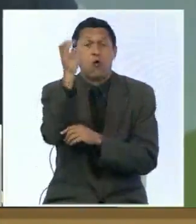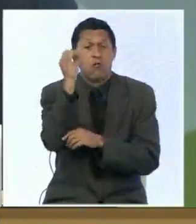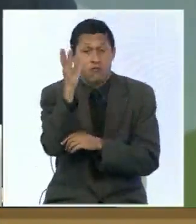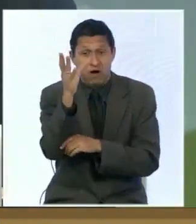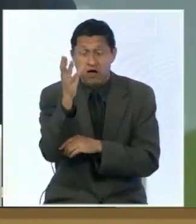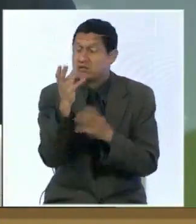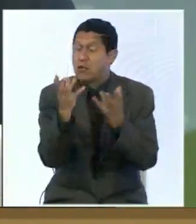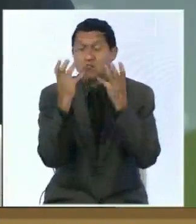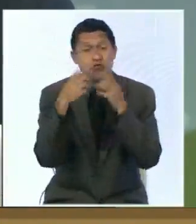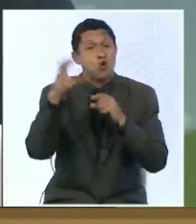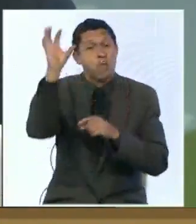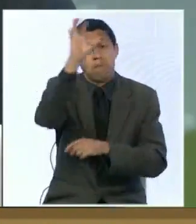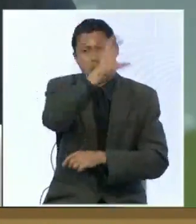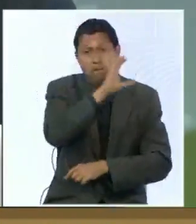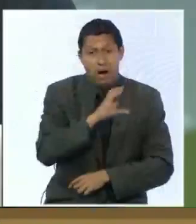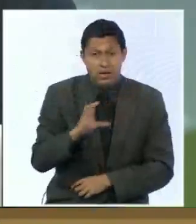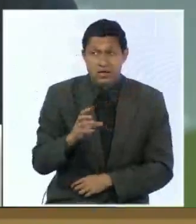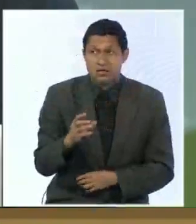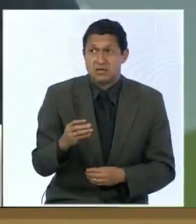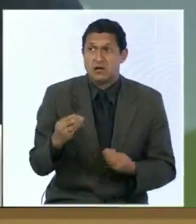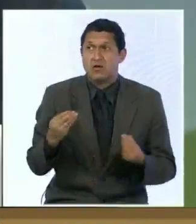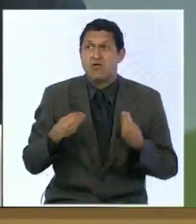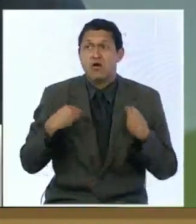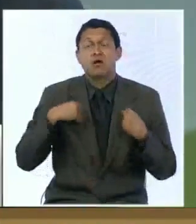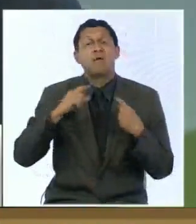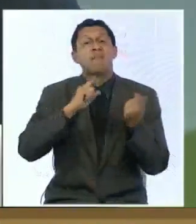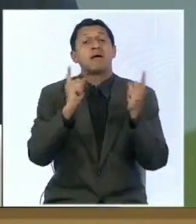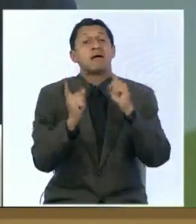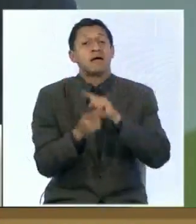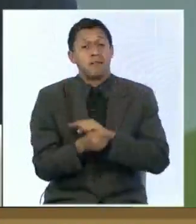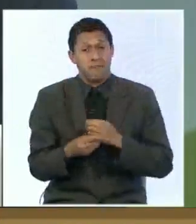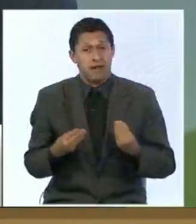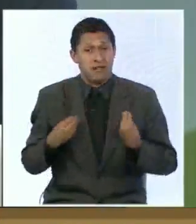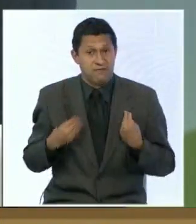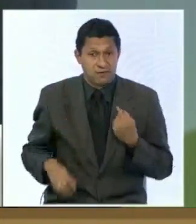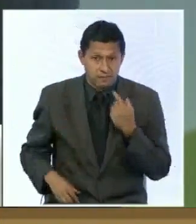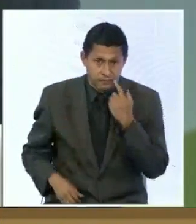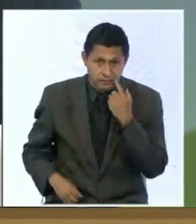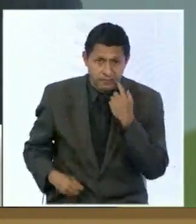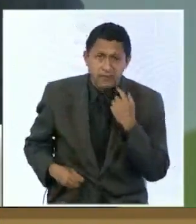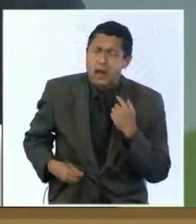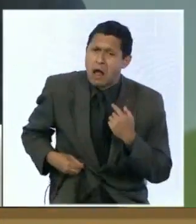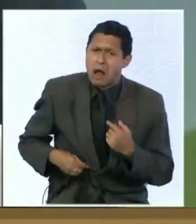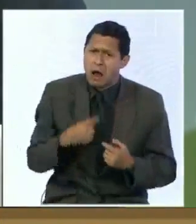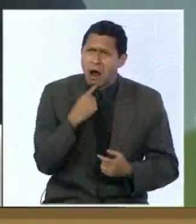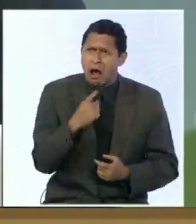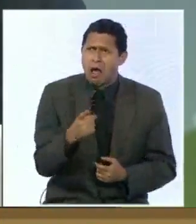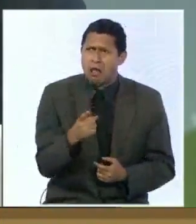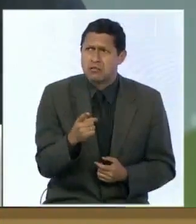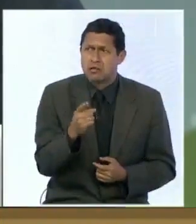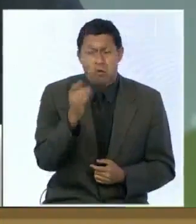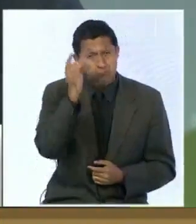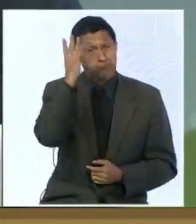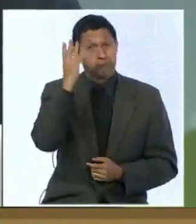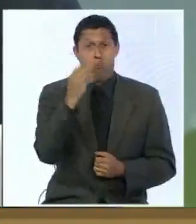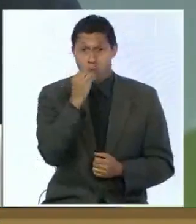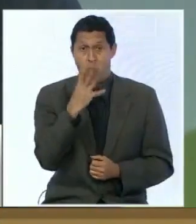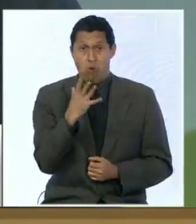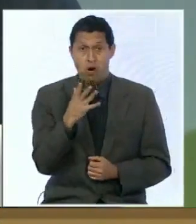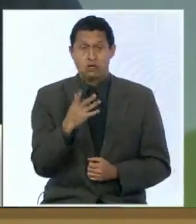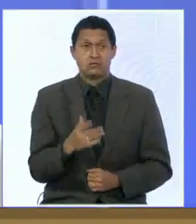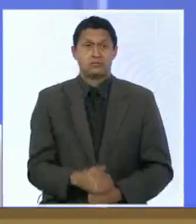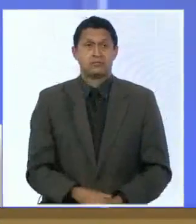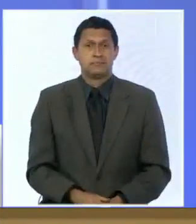cantidad de países cuyos habitantes han cambiado su estilo de vida han manifestado actos creativos maravillosos como nosotros